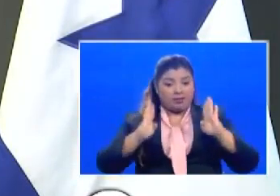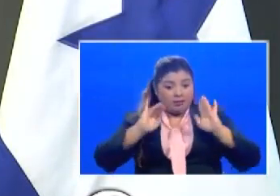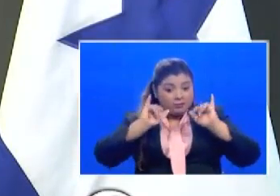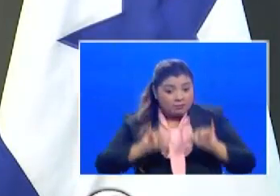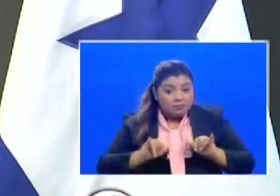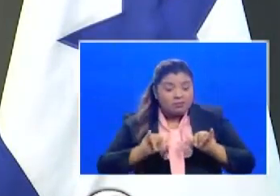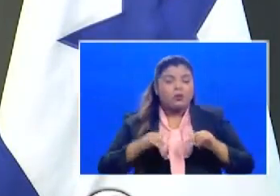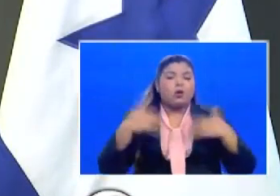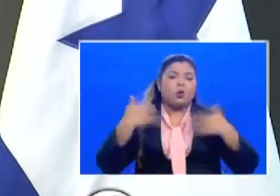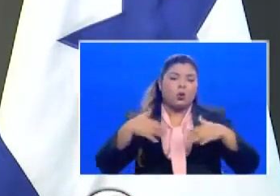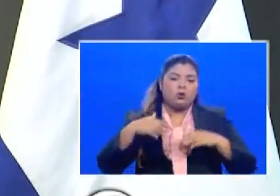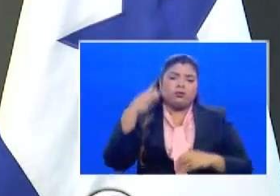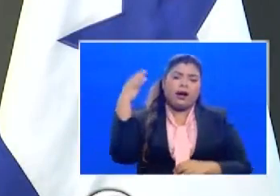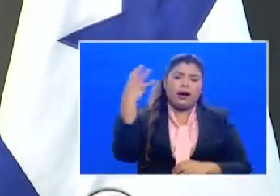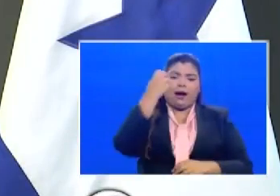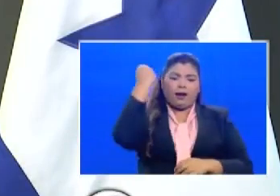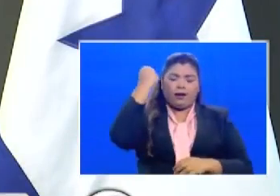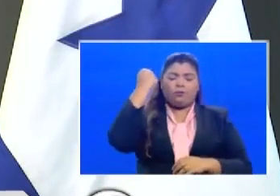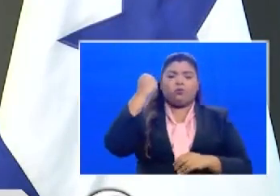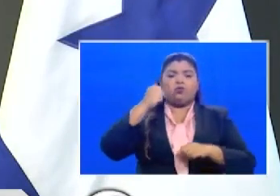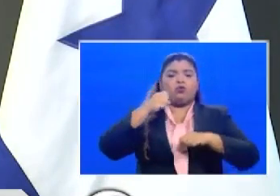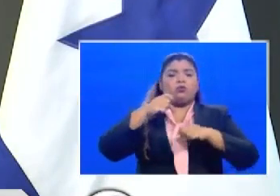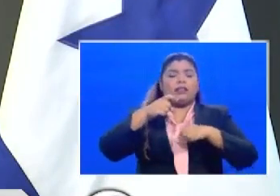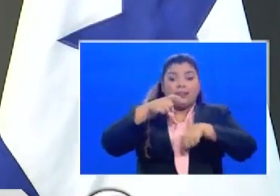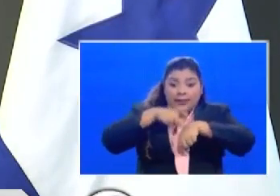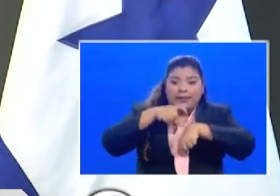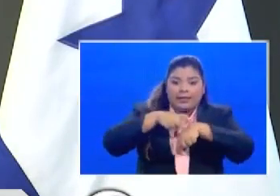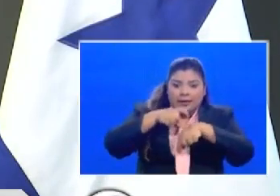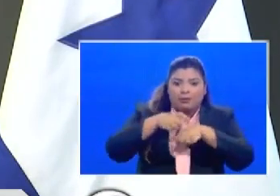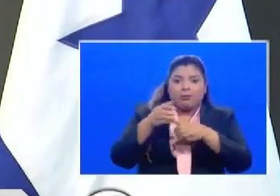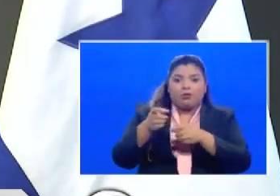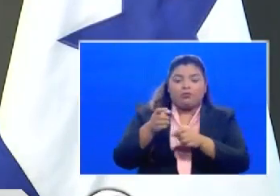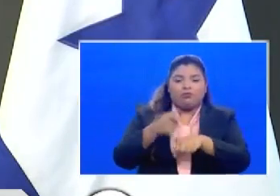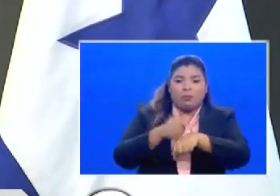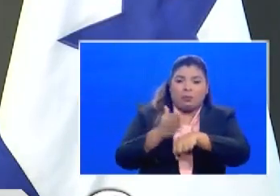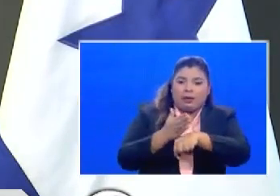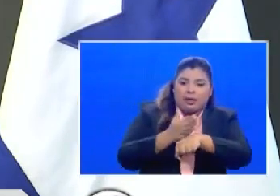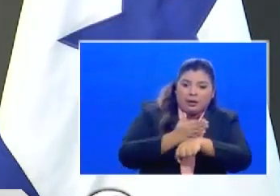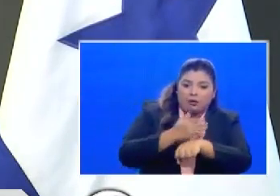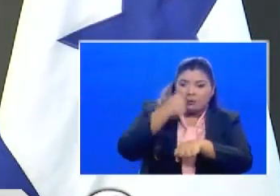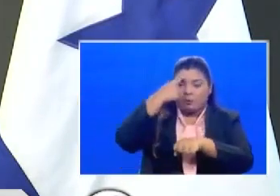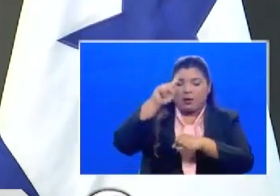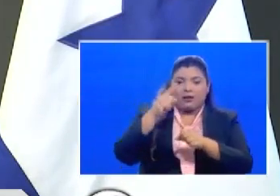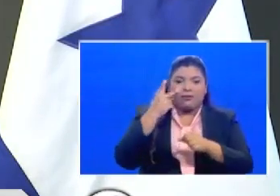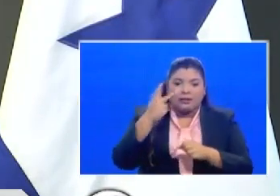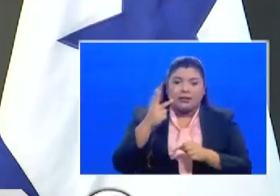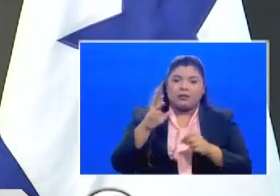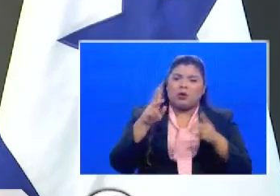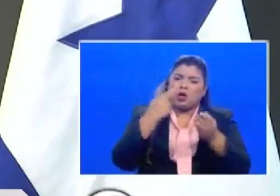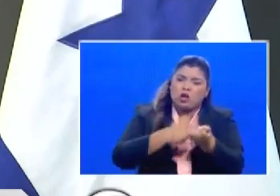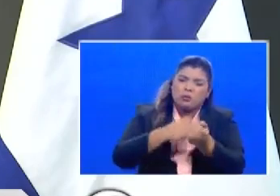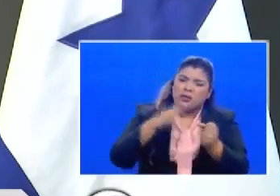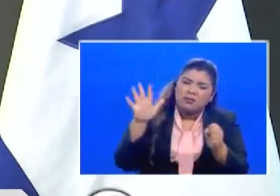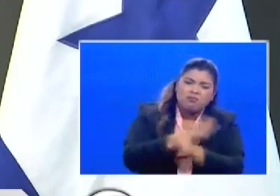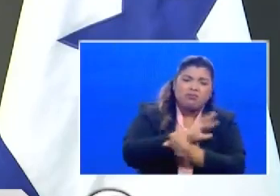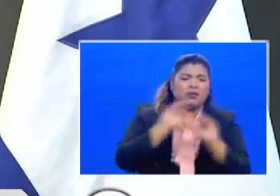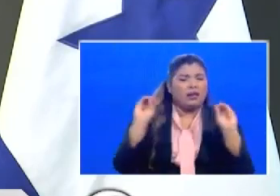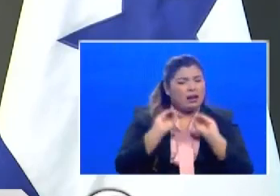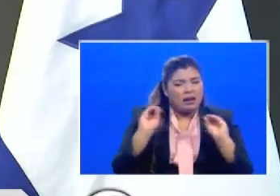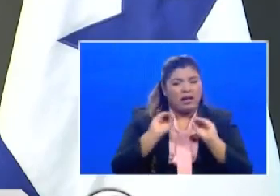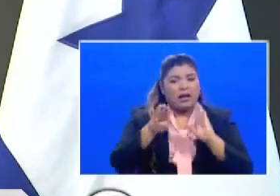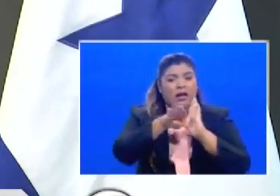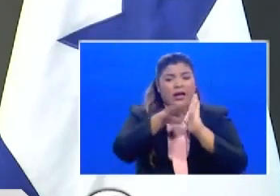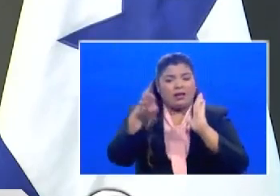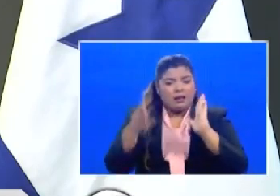ganar tiempo evitar la saturación del sistema de salud tanto en camas hospitalarias como en camas de